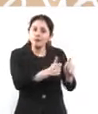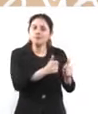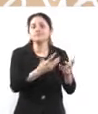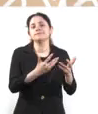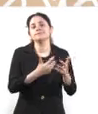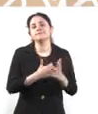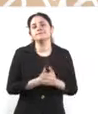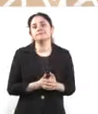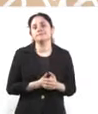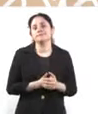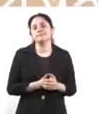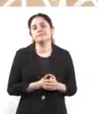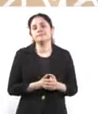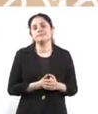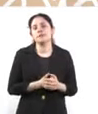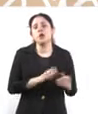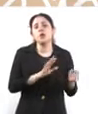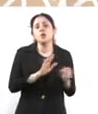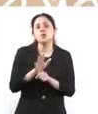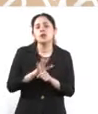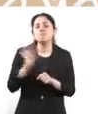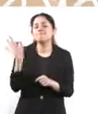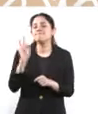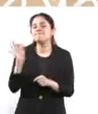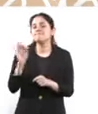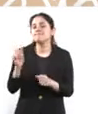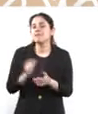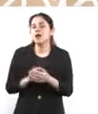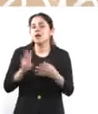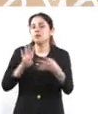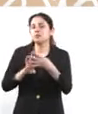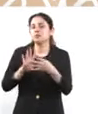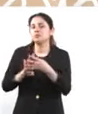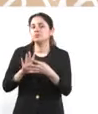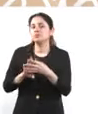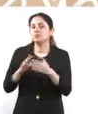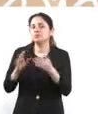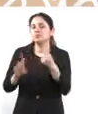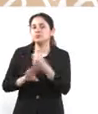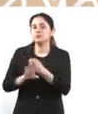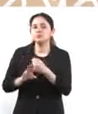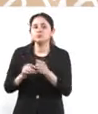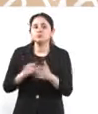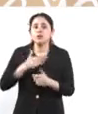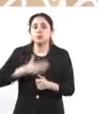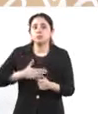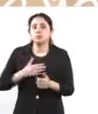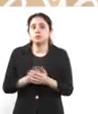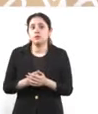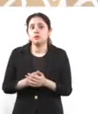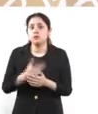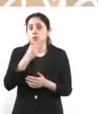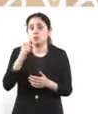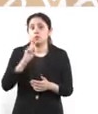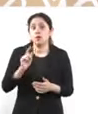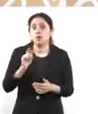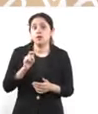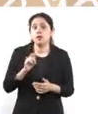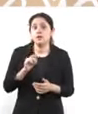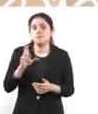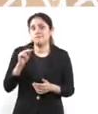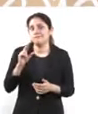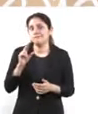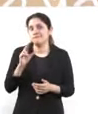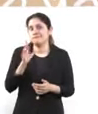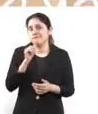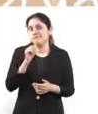Entonces, también puede haber casos en donde hay prisión preventiva justificada, en donde pues ya el juez no la justificaría, porque es un delito menor frente a un